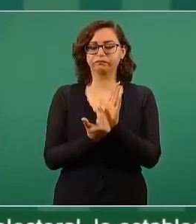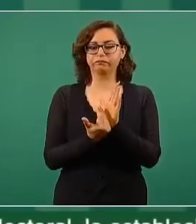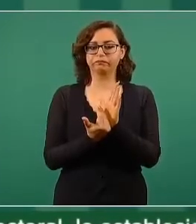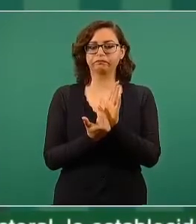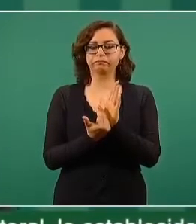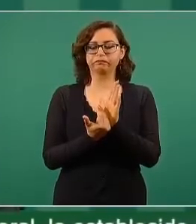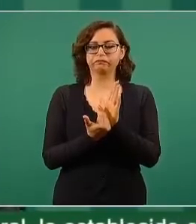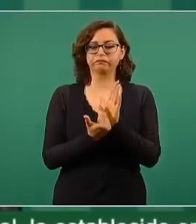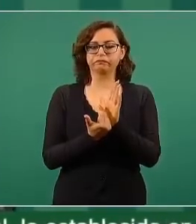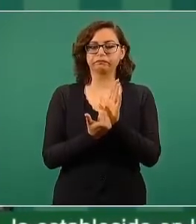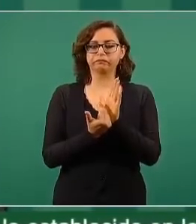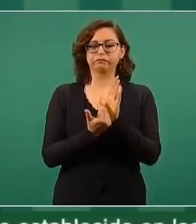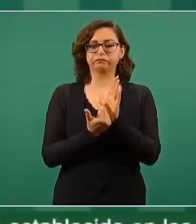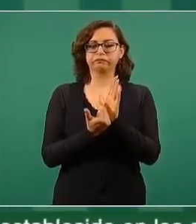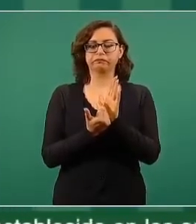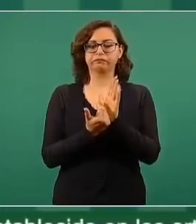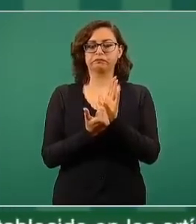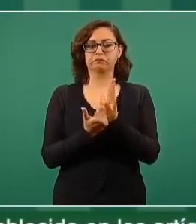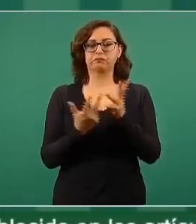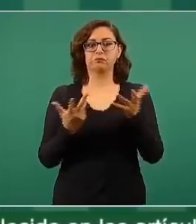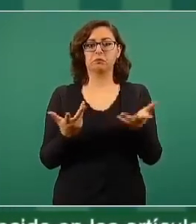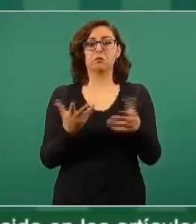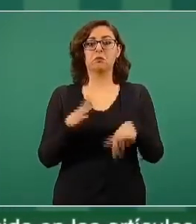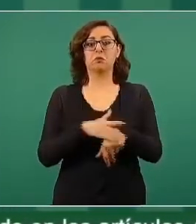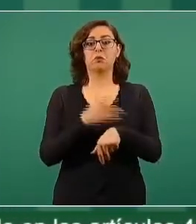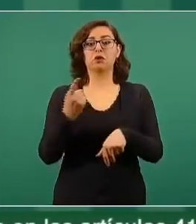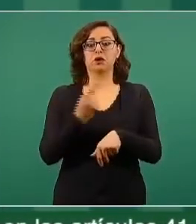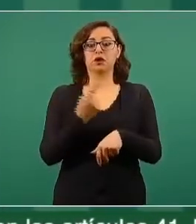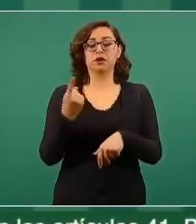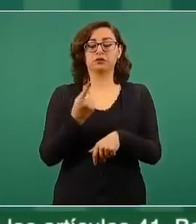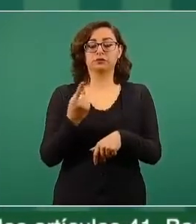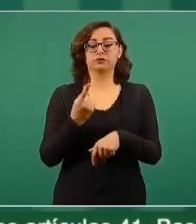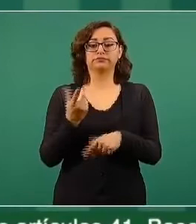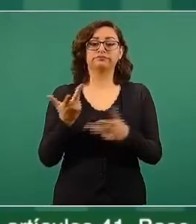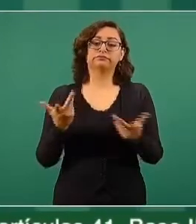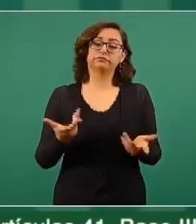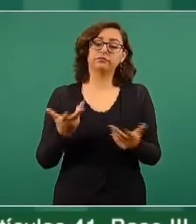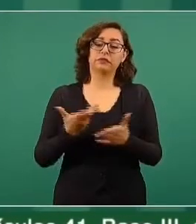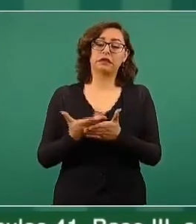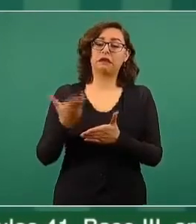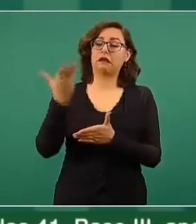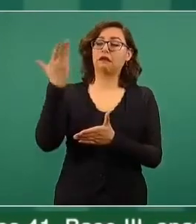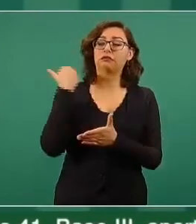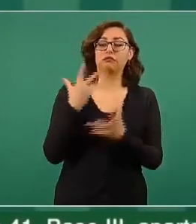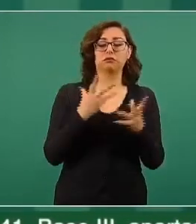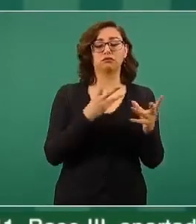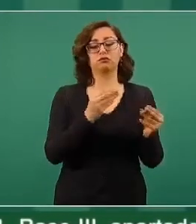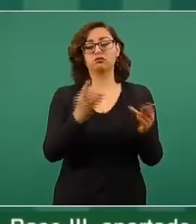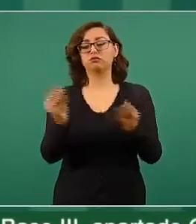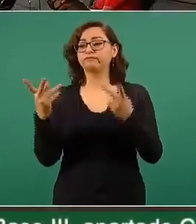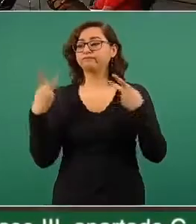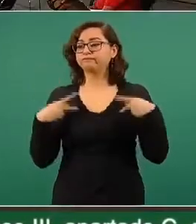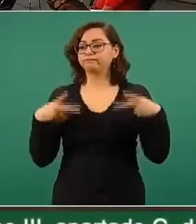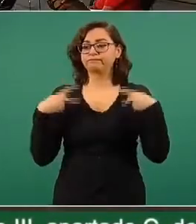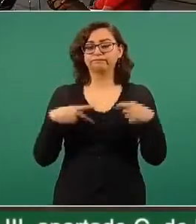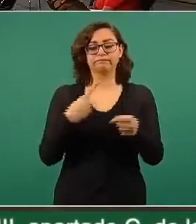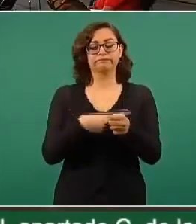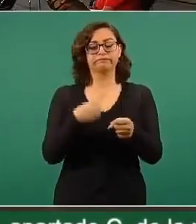mucha gente afectada, lamentablemente muchos perdieron la vida,